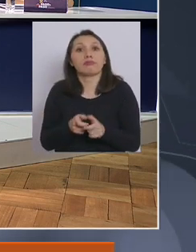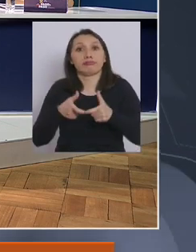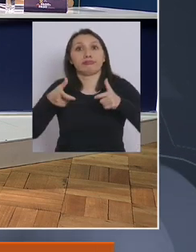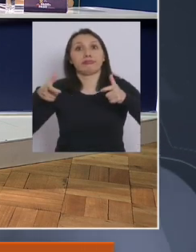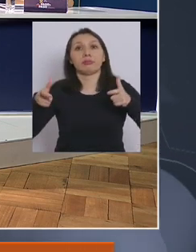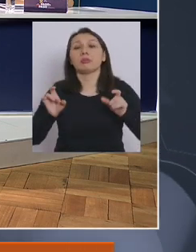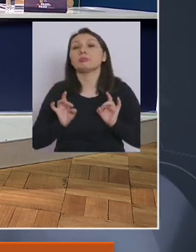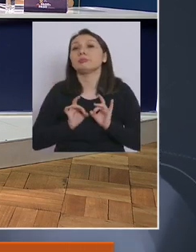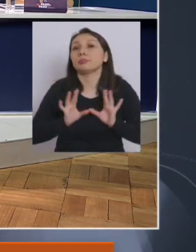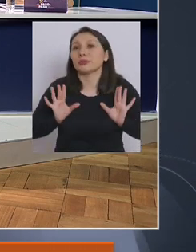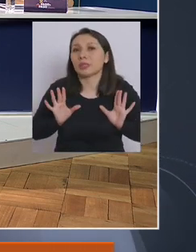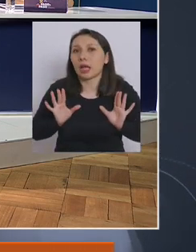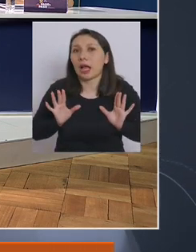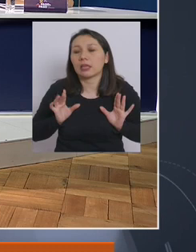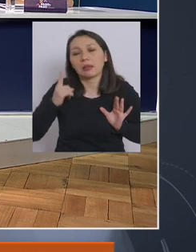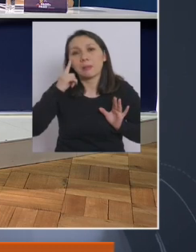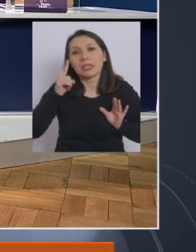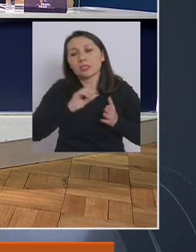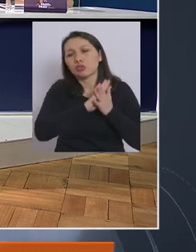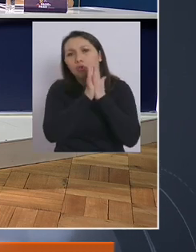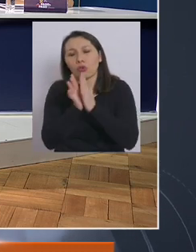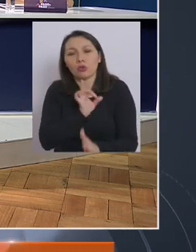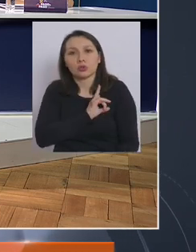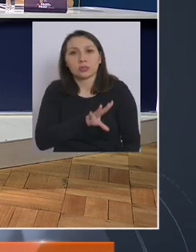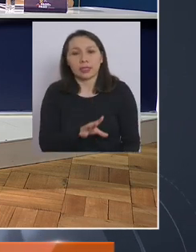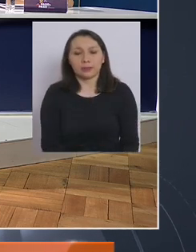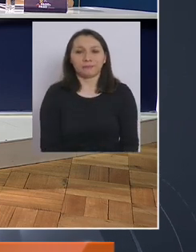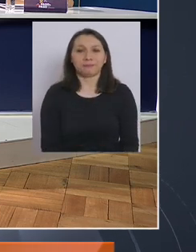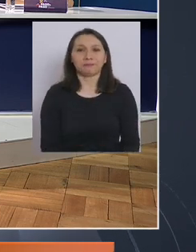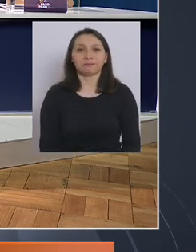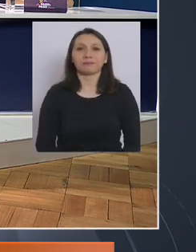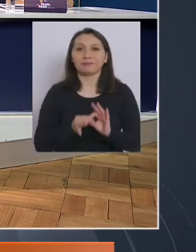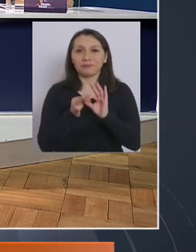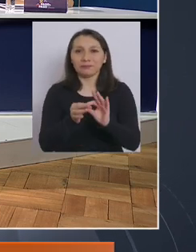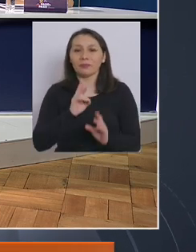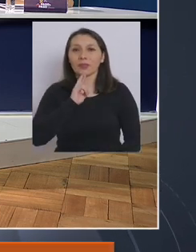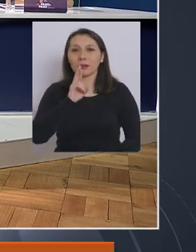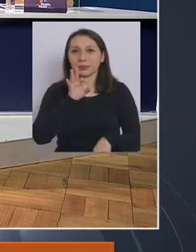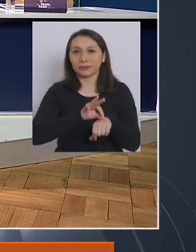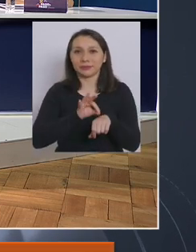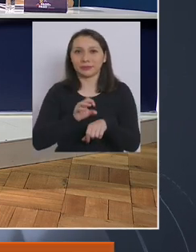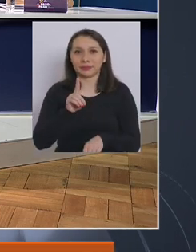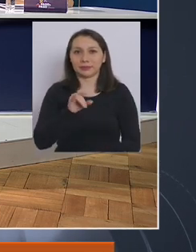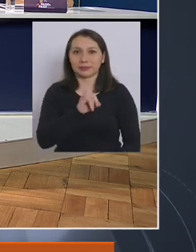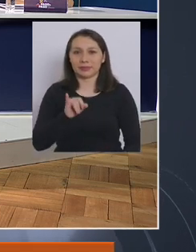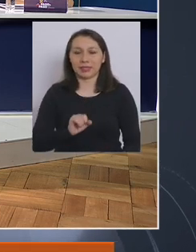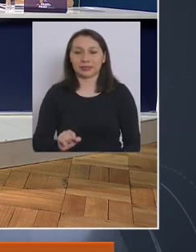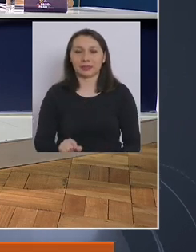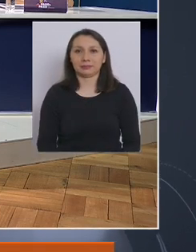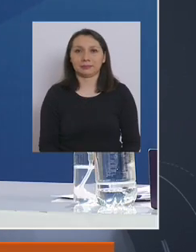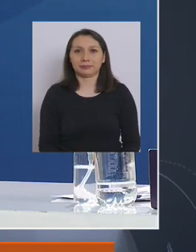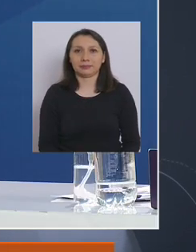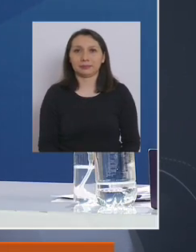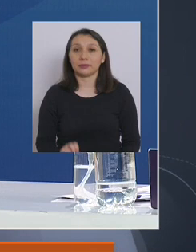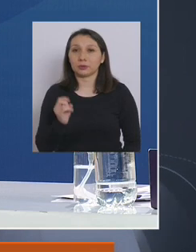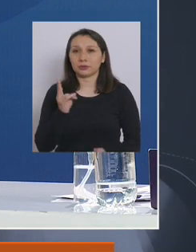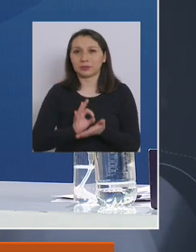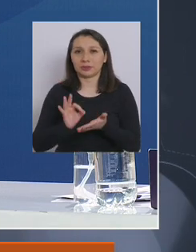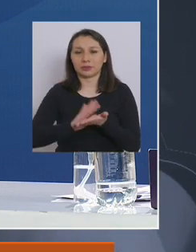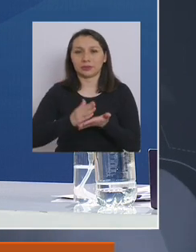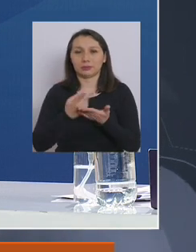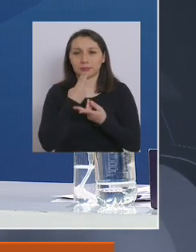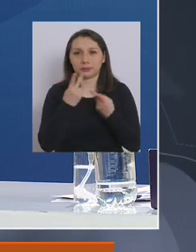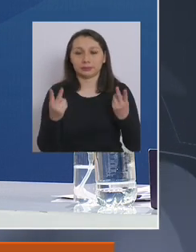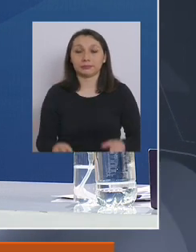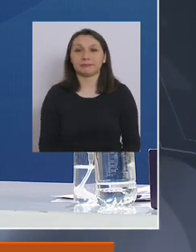en una eventual segunda ola más generalizada en el país? Muchas gracias. Responderá la doctora Paula Daza, subsecretaria de Salud